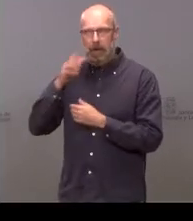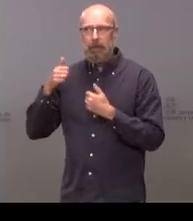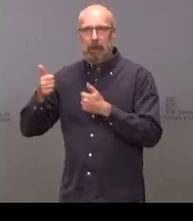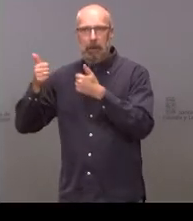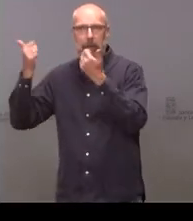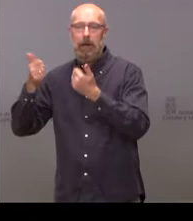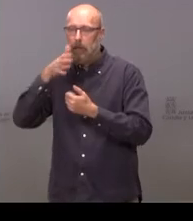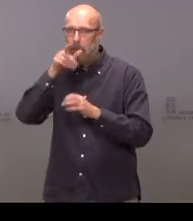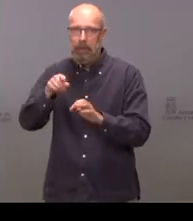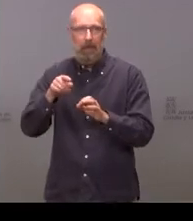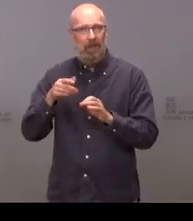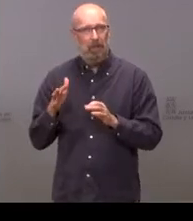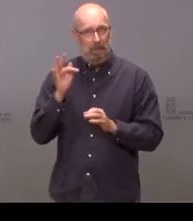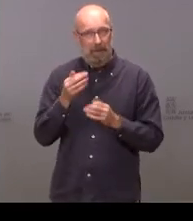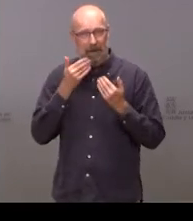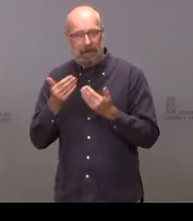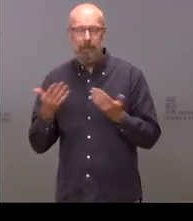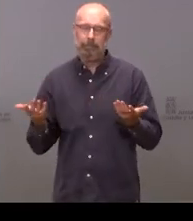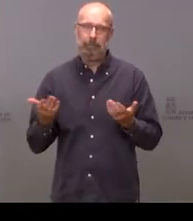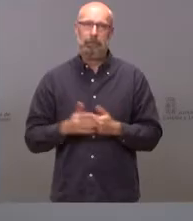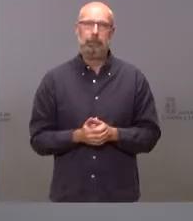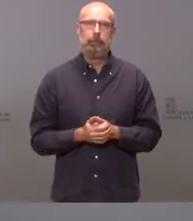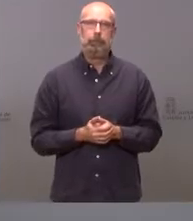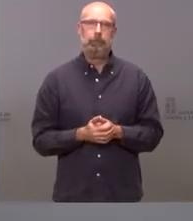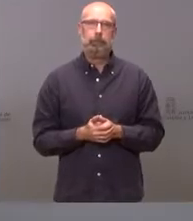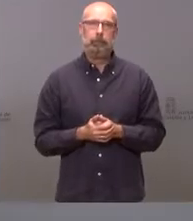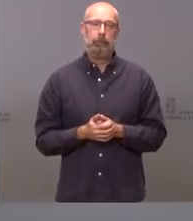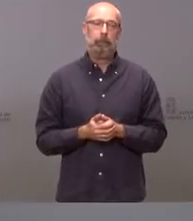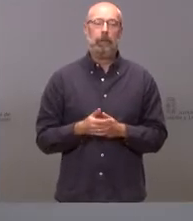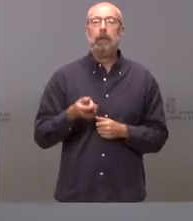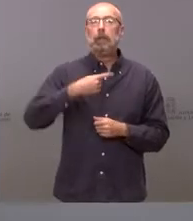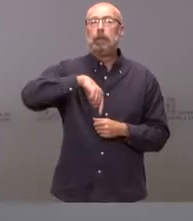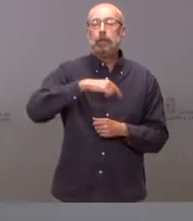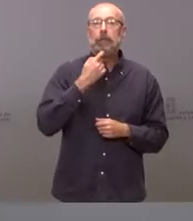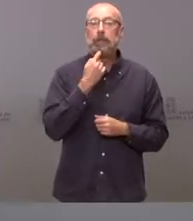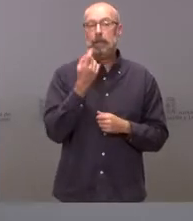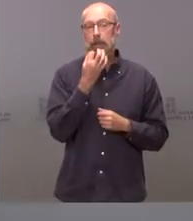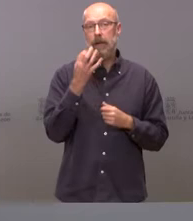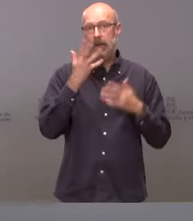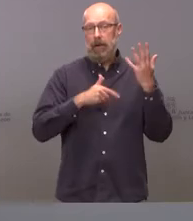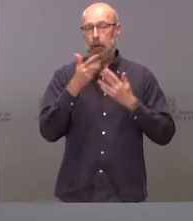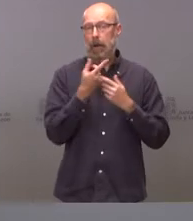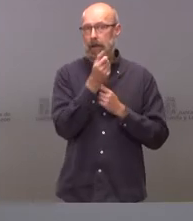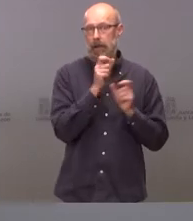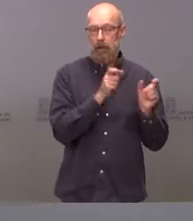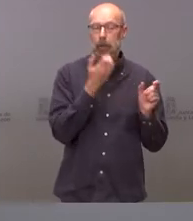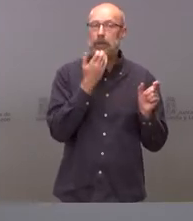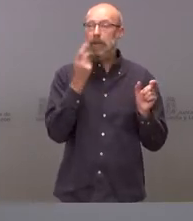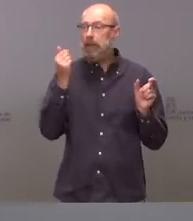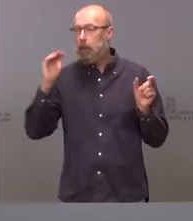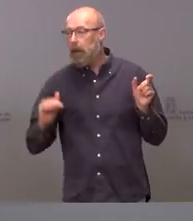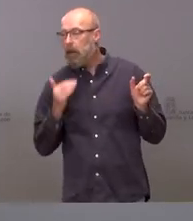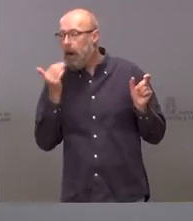en el caso de que les paguen menos que podría pasar pues nos dos tendríamos que calcular la cifra y lógicamente pues si procede